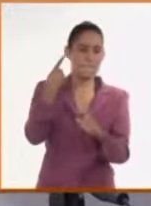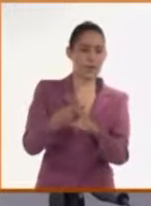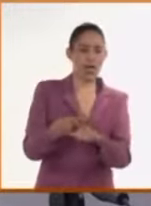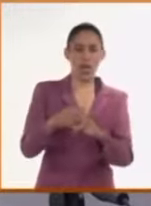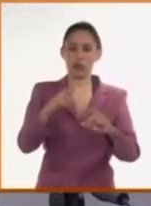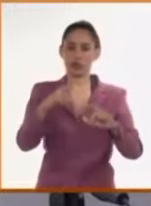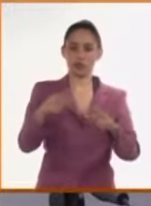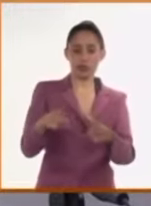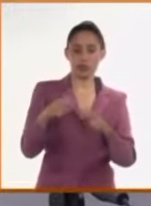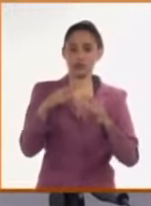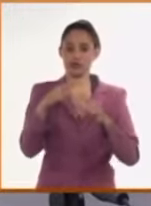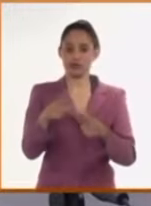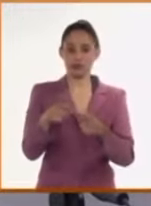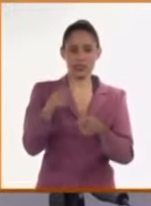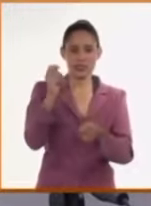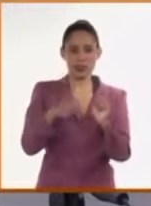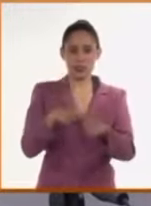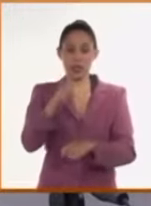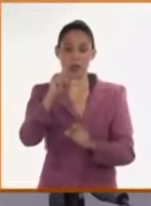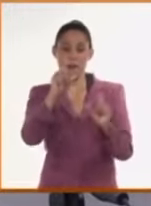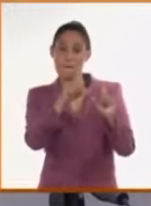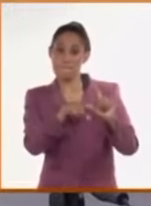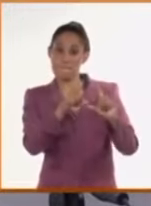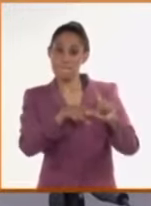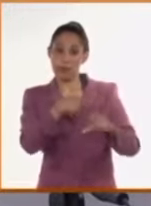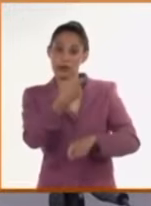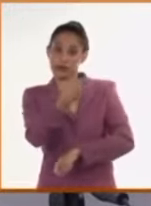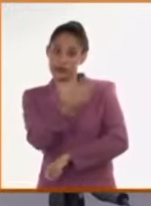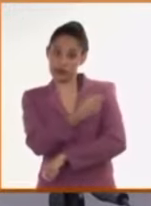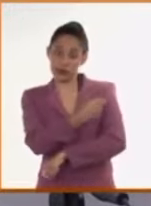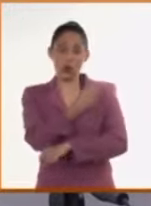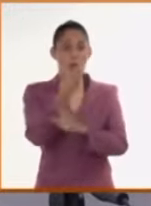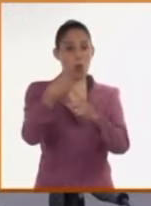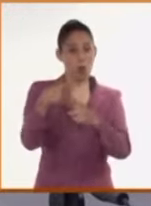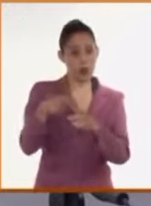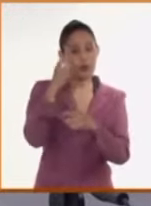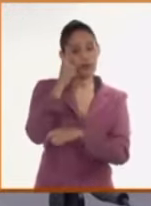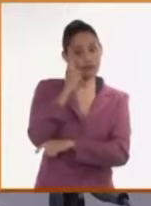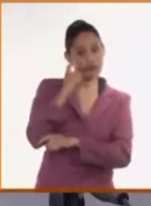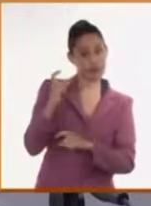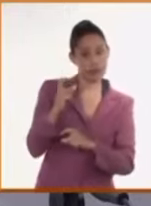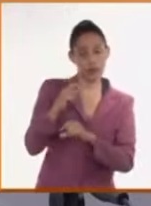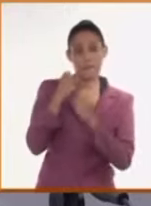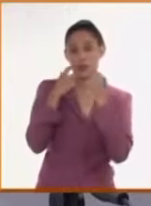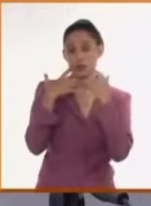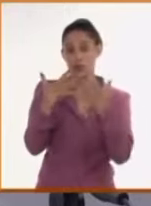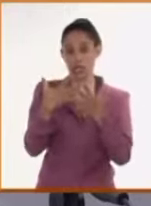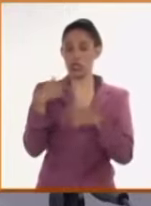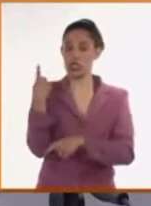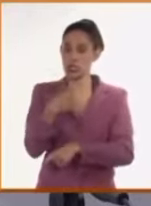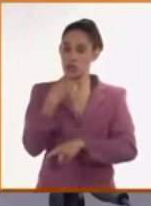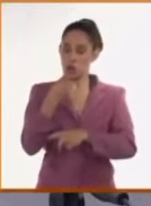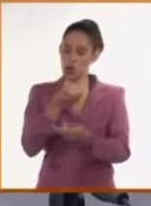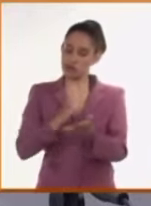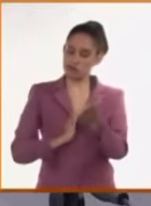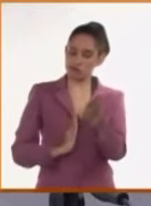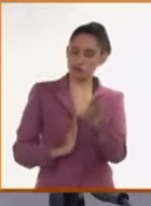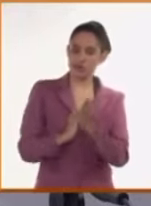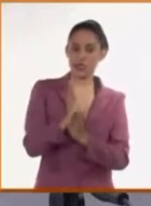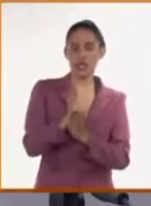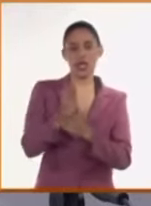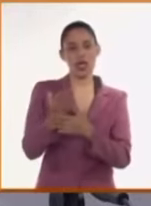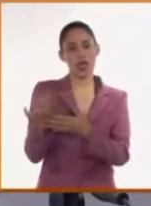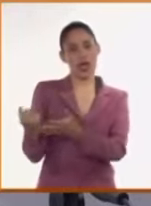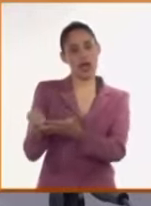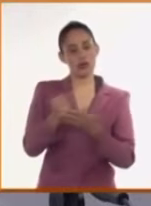de vacunas. Es decir, son cifras impresionantes. Y hoy permanece la cooperación